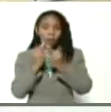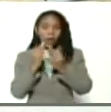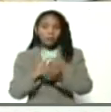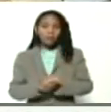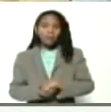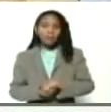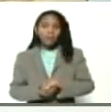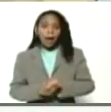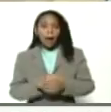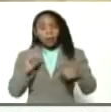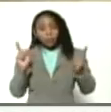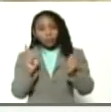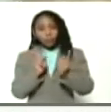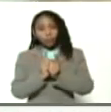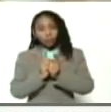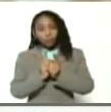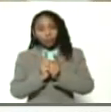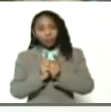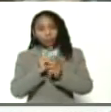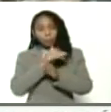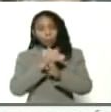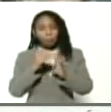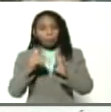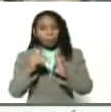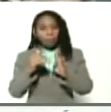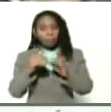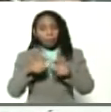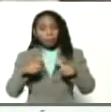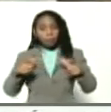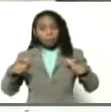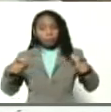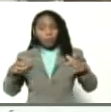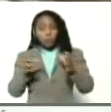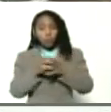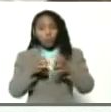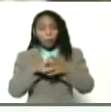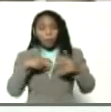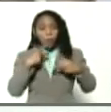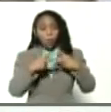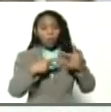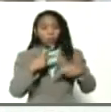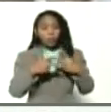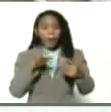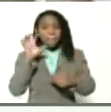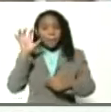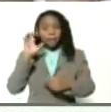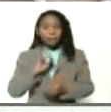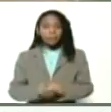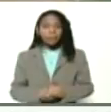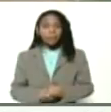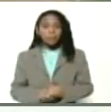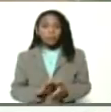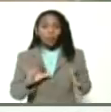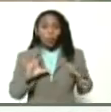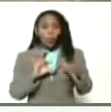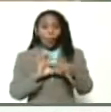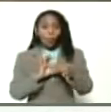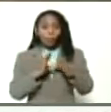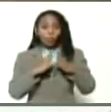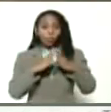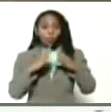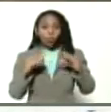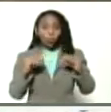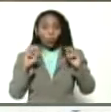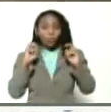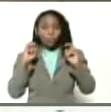pequeña y mediano tamaño hasta las grandes unidades productivas del país unir todas las escalas